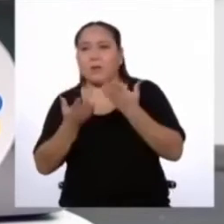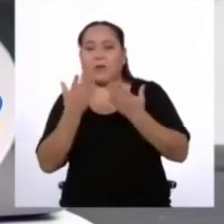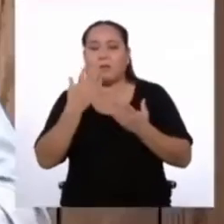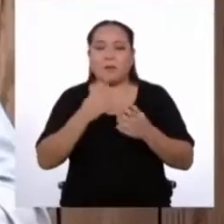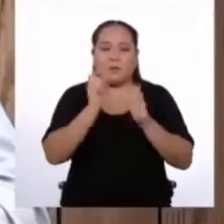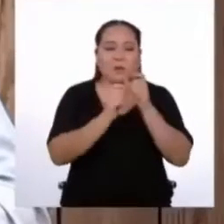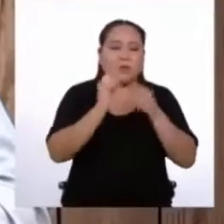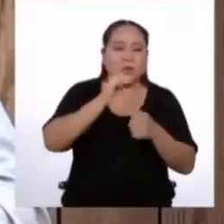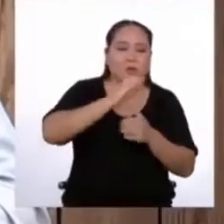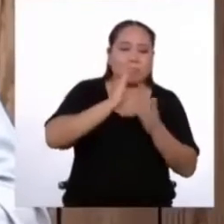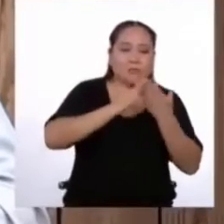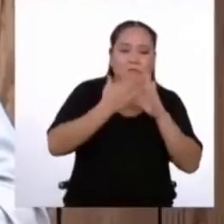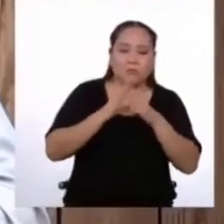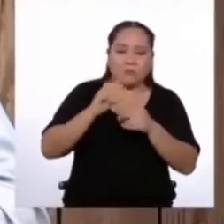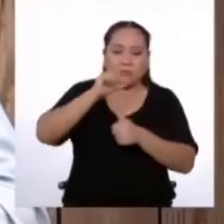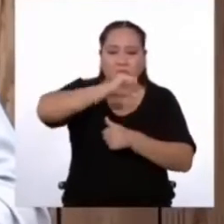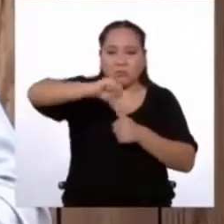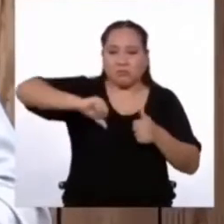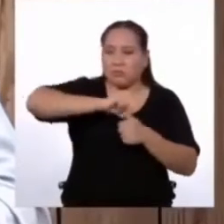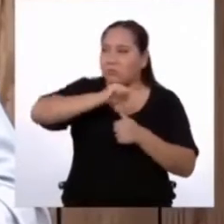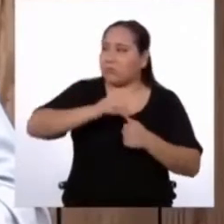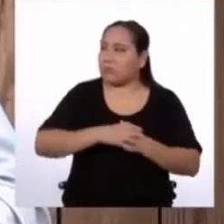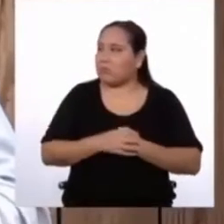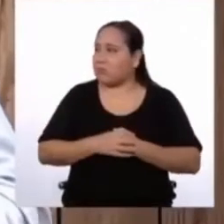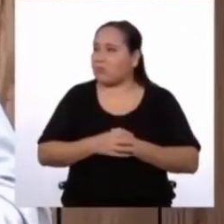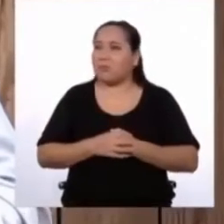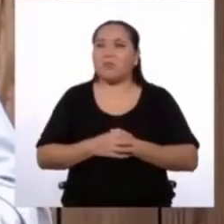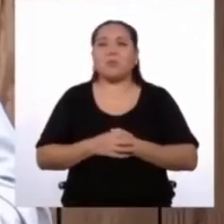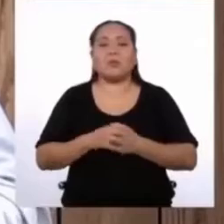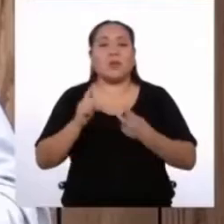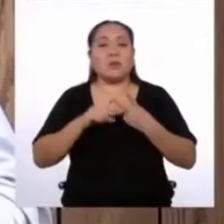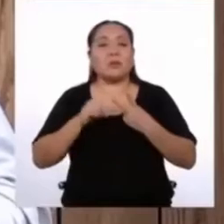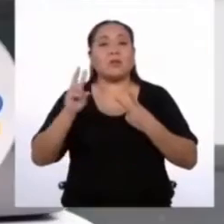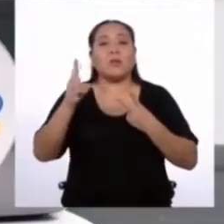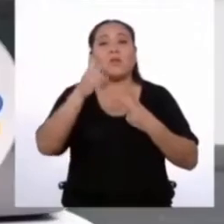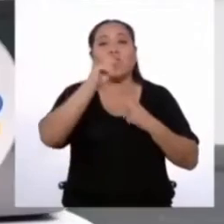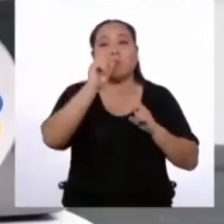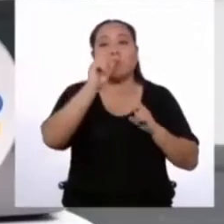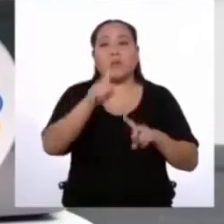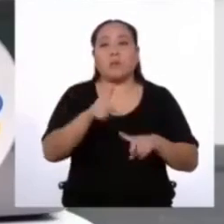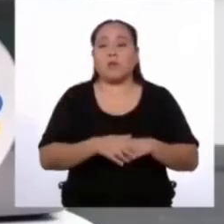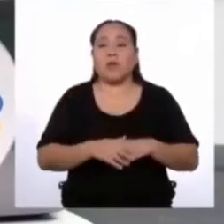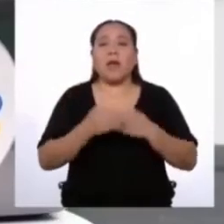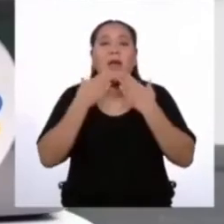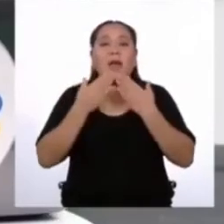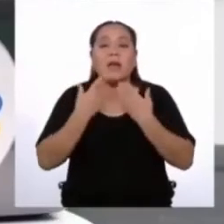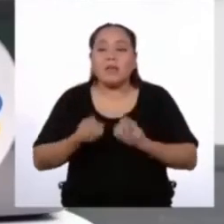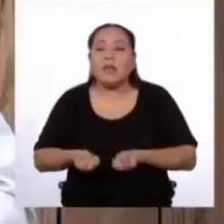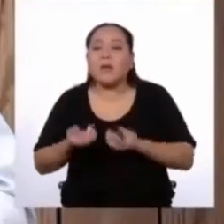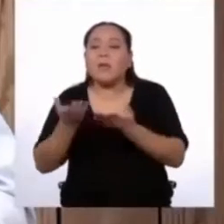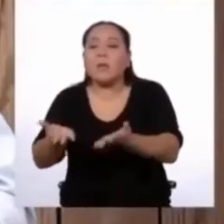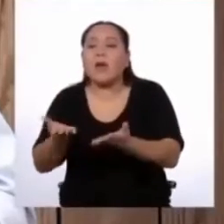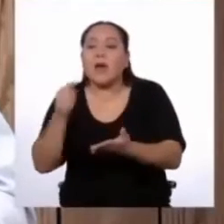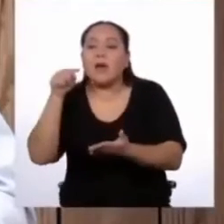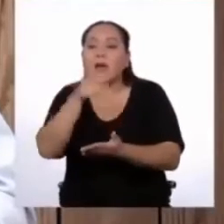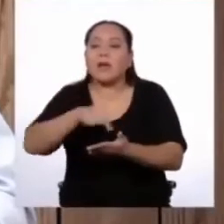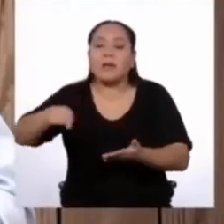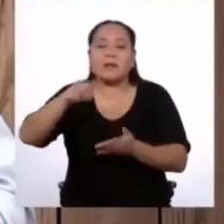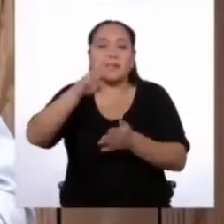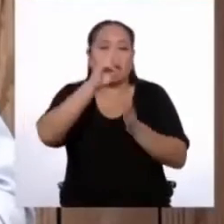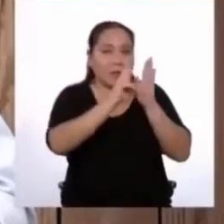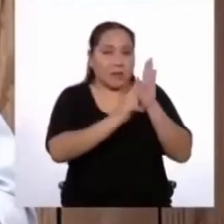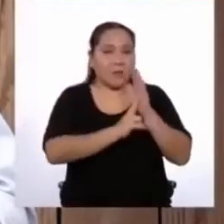localidad. Lo que acabas de decir nos lleva a la segunda pregunta, que es... ¿A quién se dirige mi reglamento? Eso.